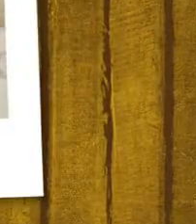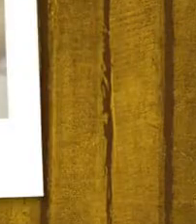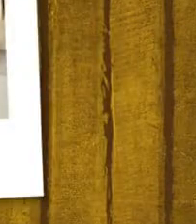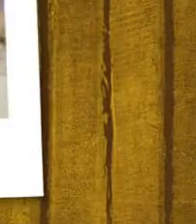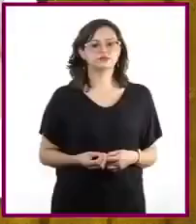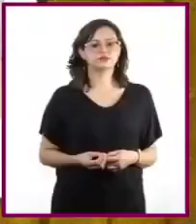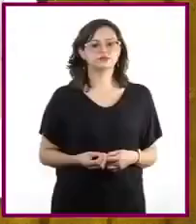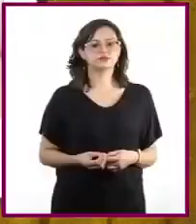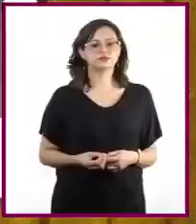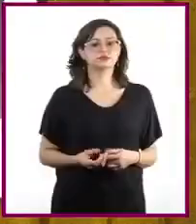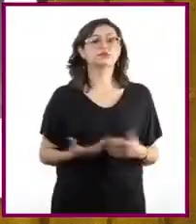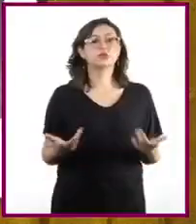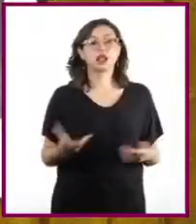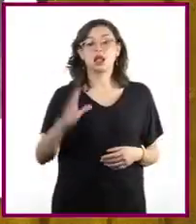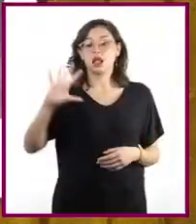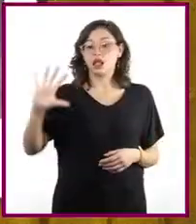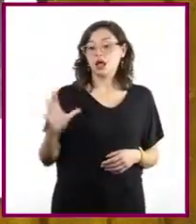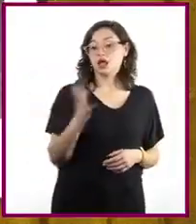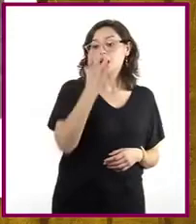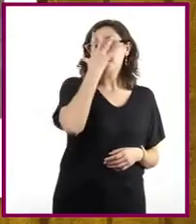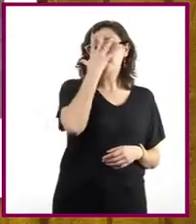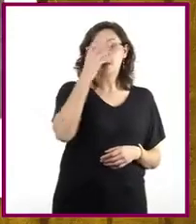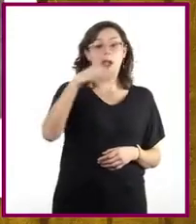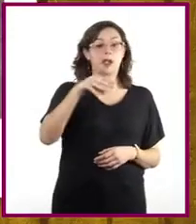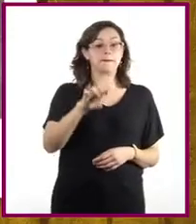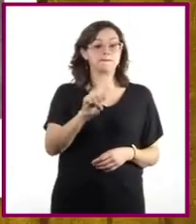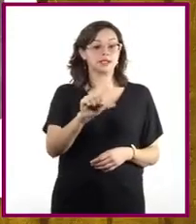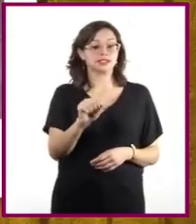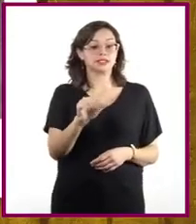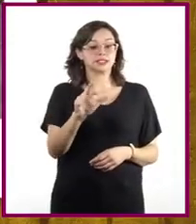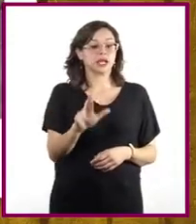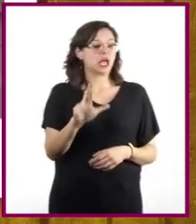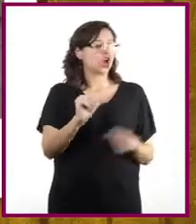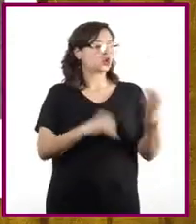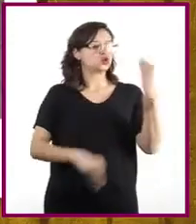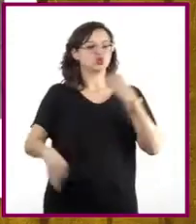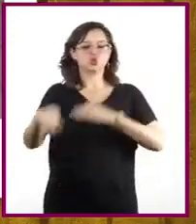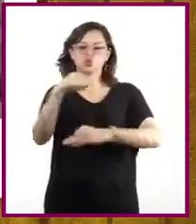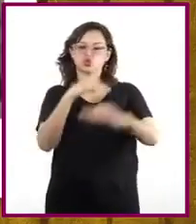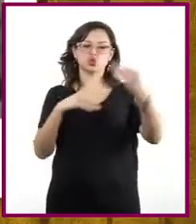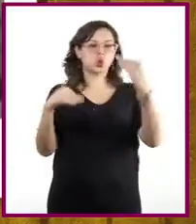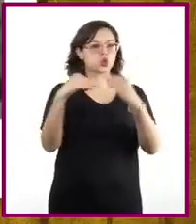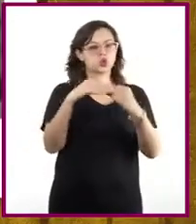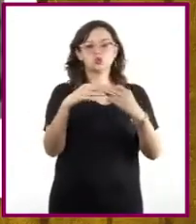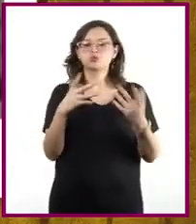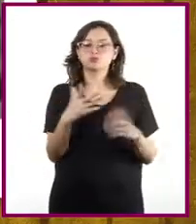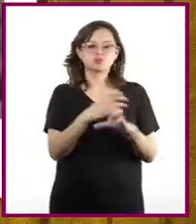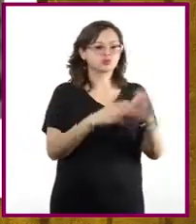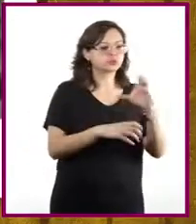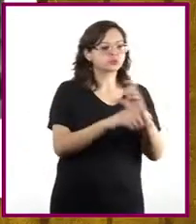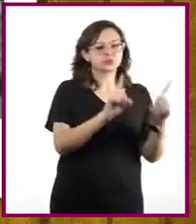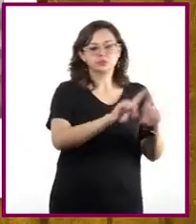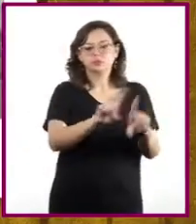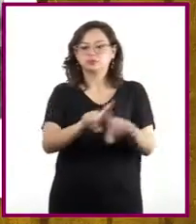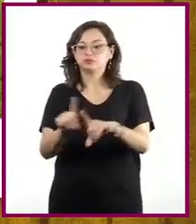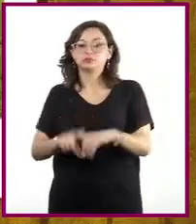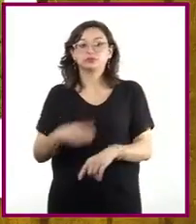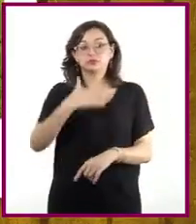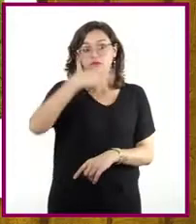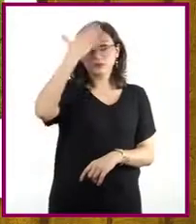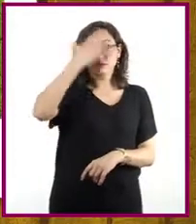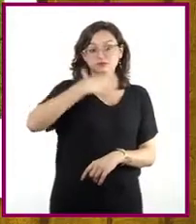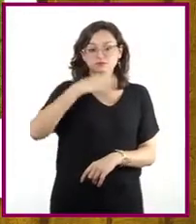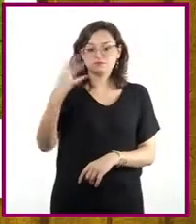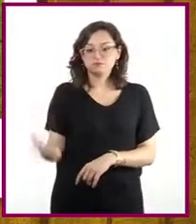El término máscara se suele aplicar a casi todo lo que se usa para cubrir parcial o totalmente el rostro. De ahí que la